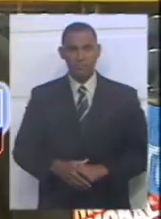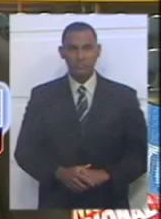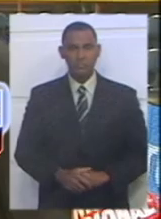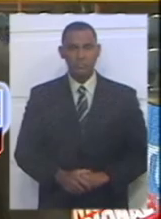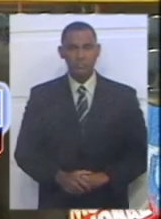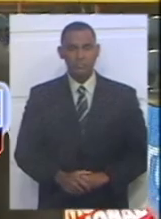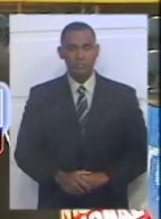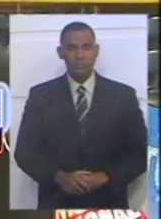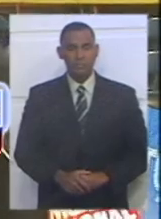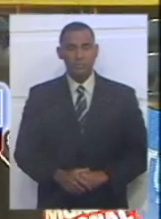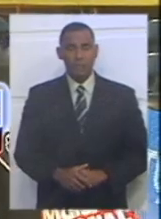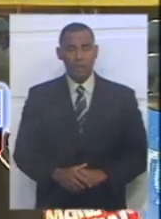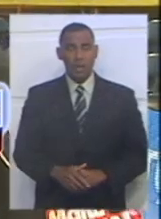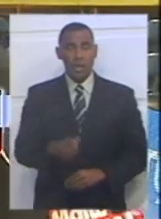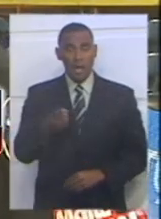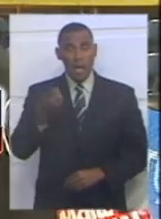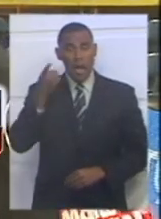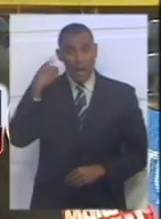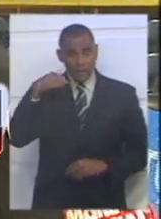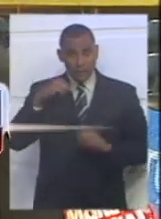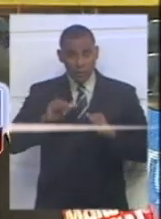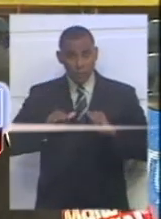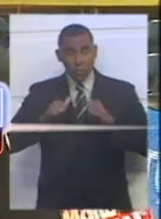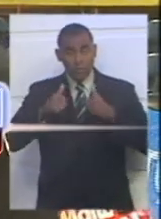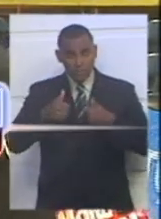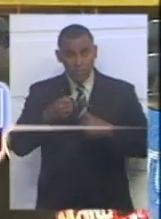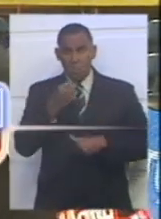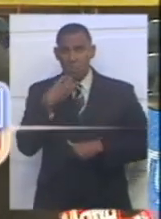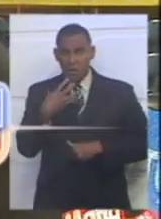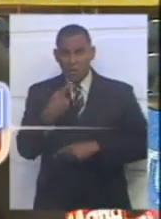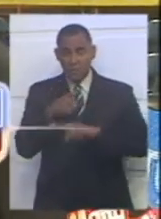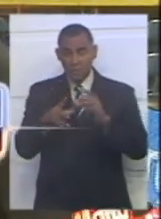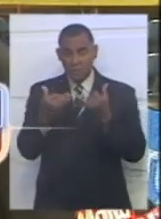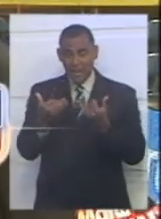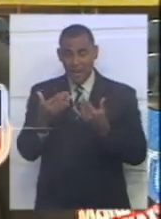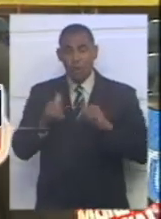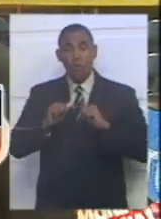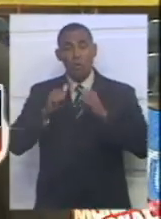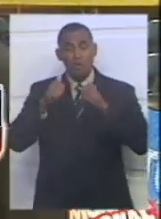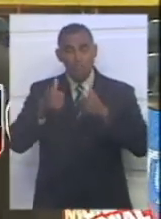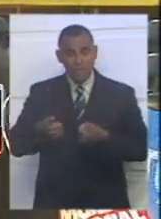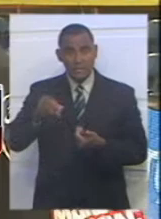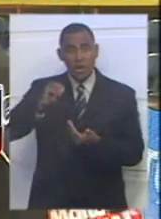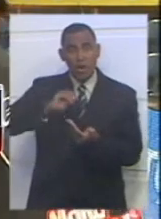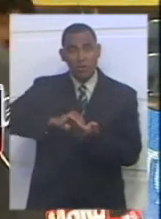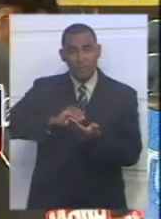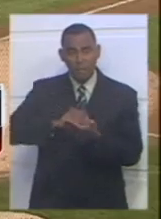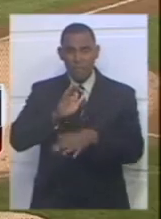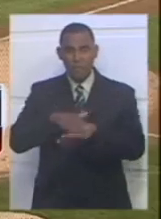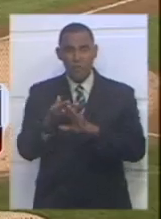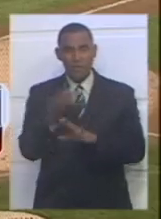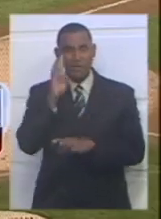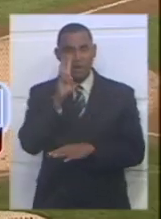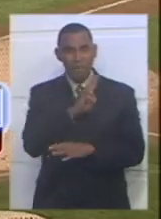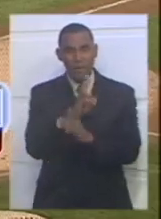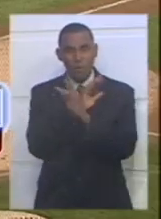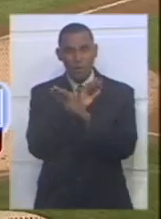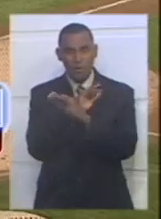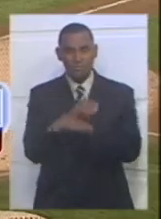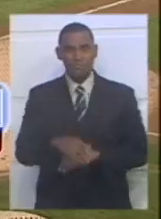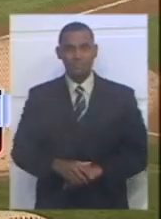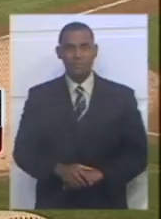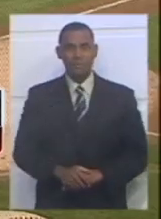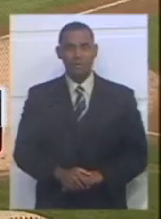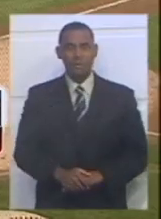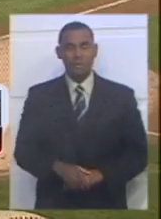Al principio jugué mucho, ya no estoy jugando mucho, pero estoy listo y preparado para cuando Alfredo Pedrique me necesite y